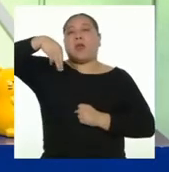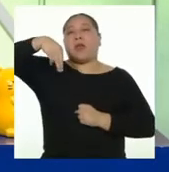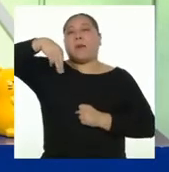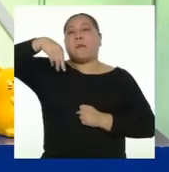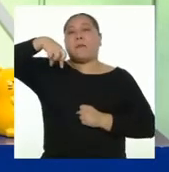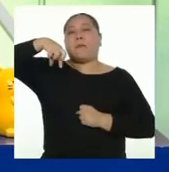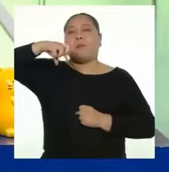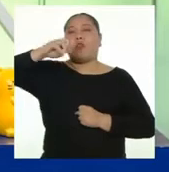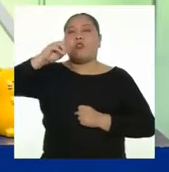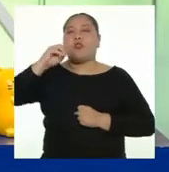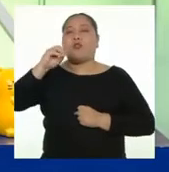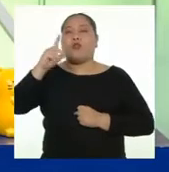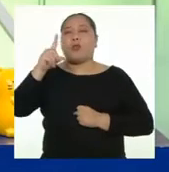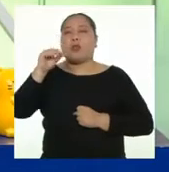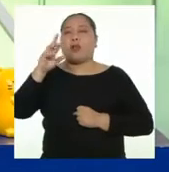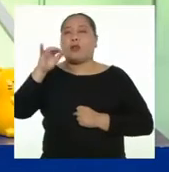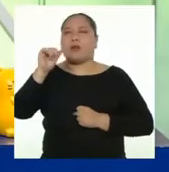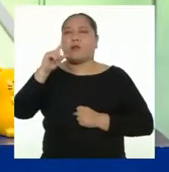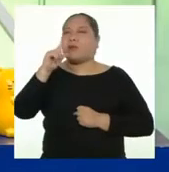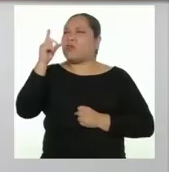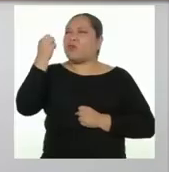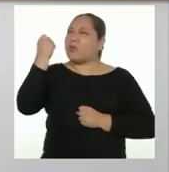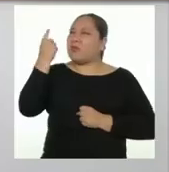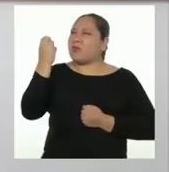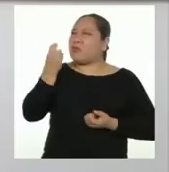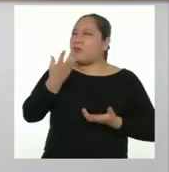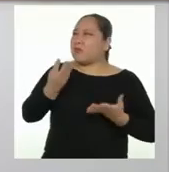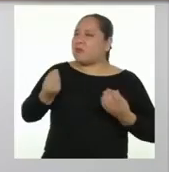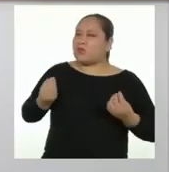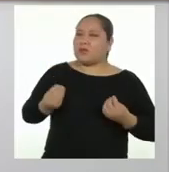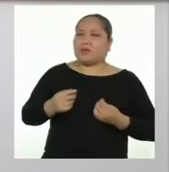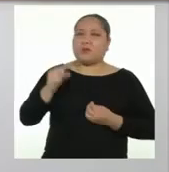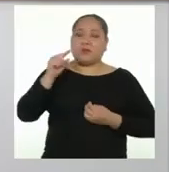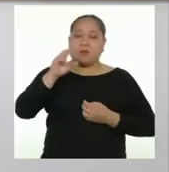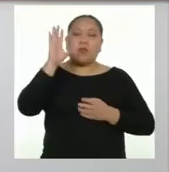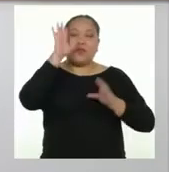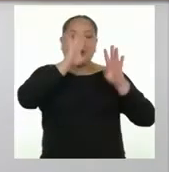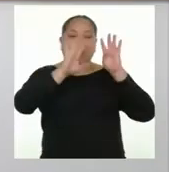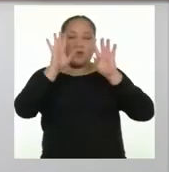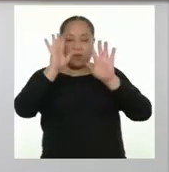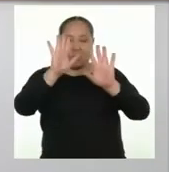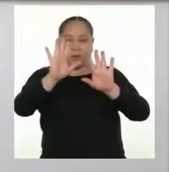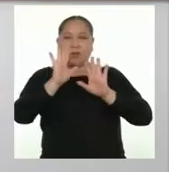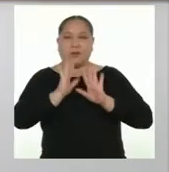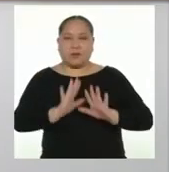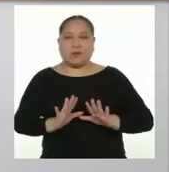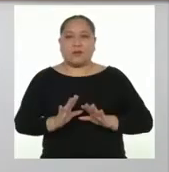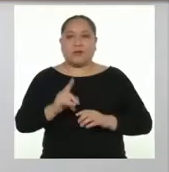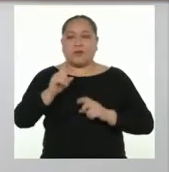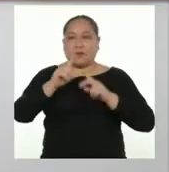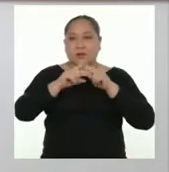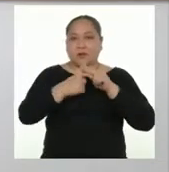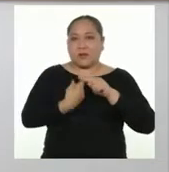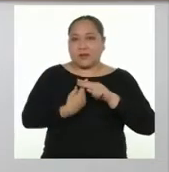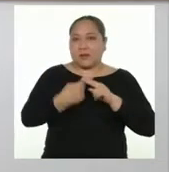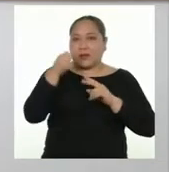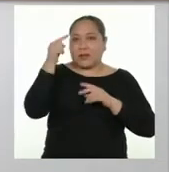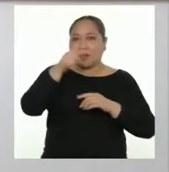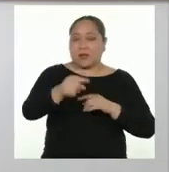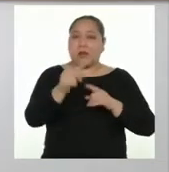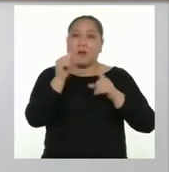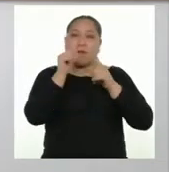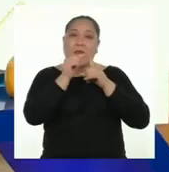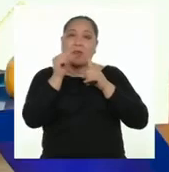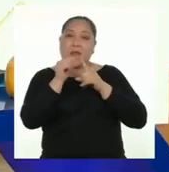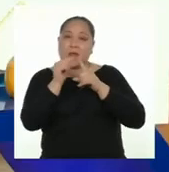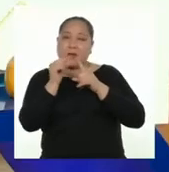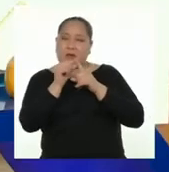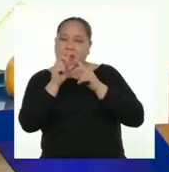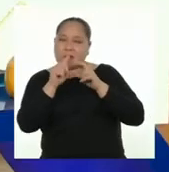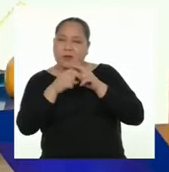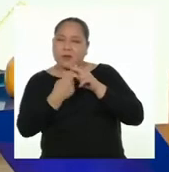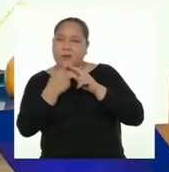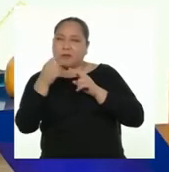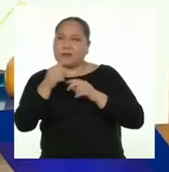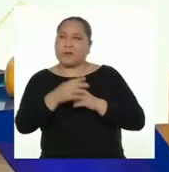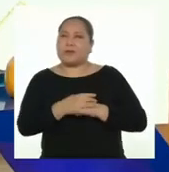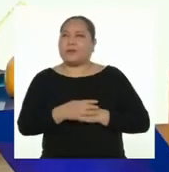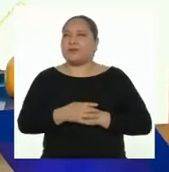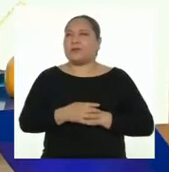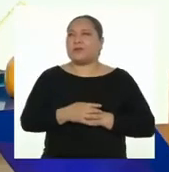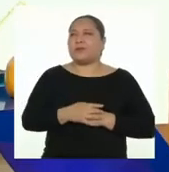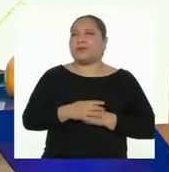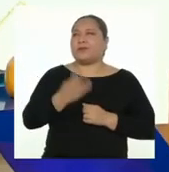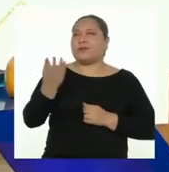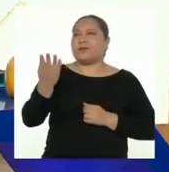antes, pero no comprendo muy bien a qué se refiere. No te preocupes, Yanira. Puedes partir desde la palabra que la deriva. Bueno,